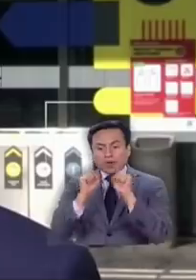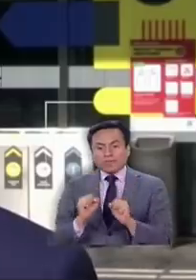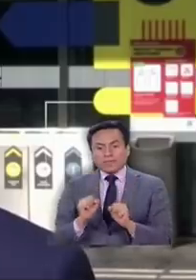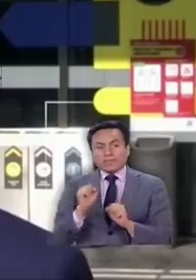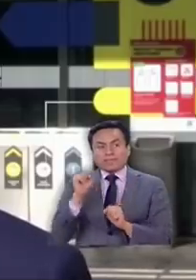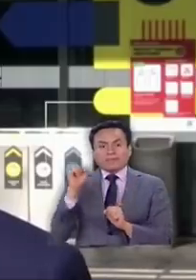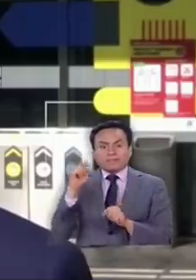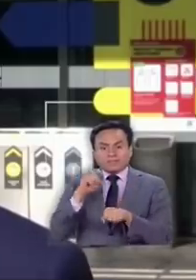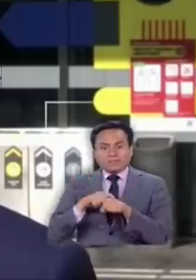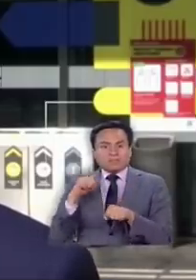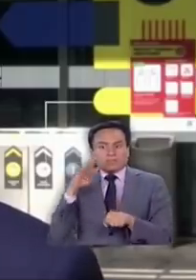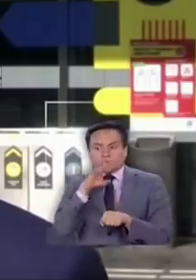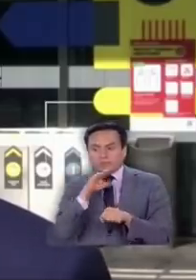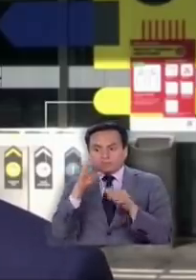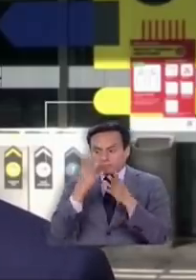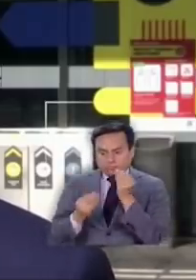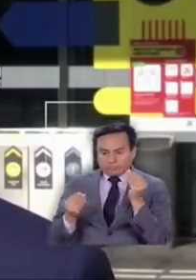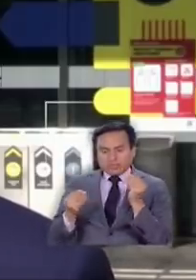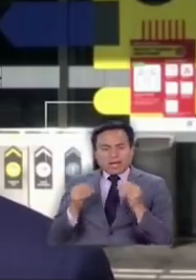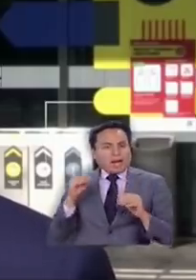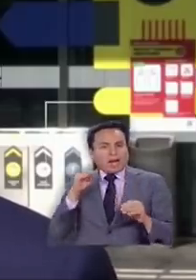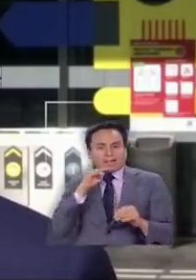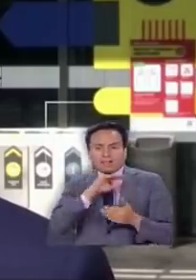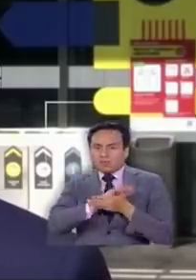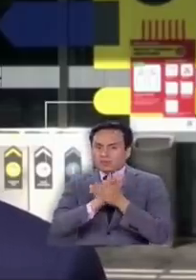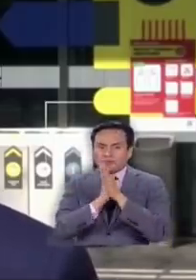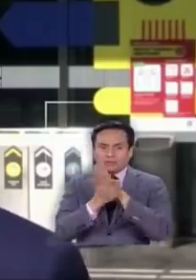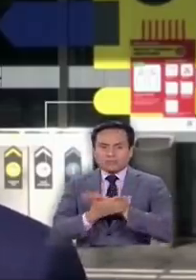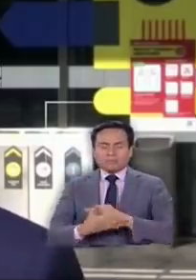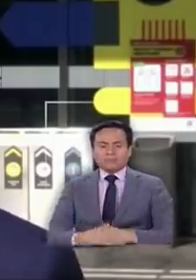escapar en minutos. Así que tenemos que acelerar todo.